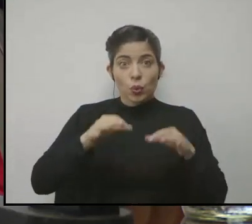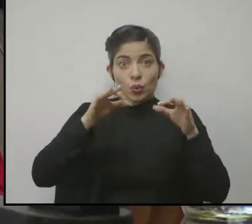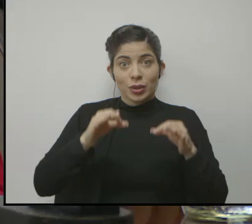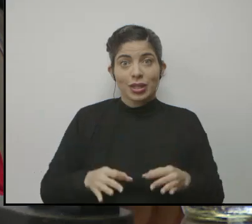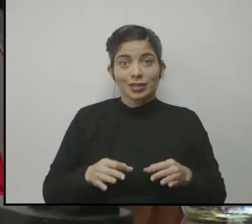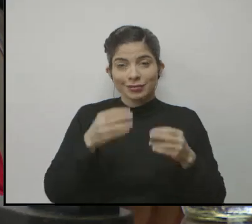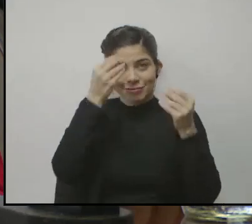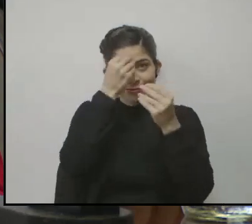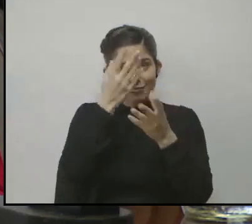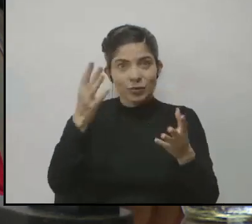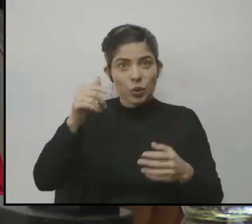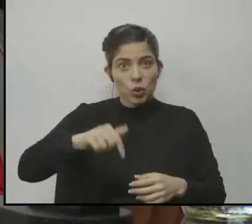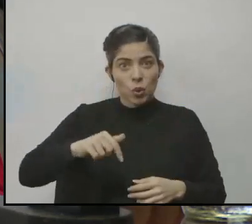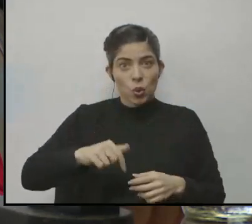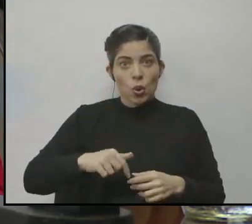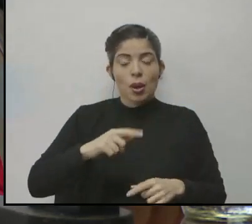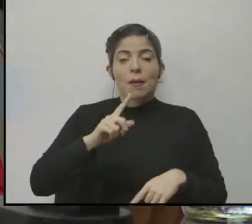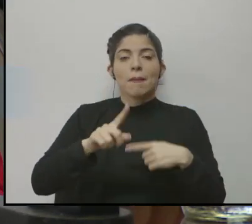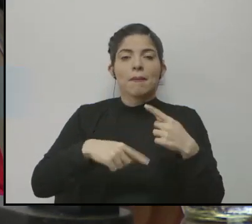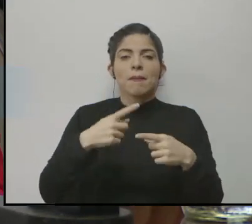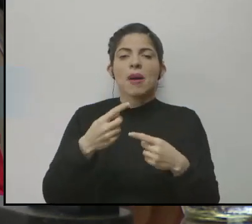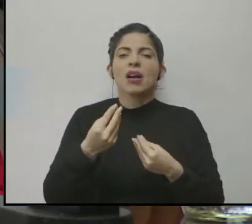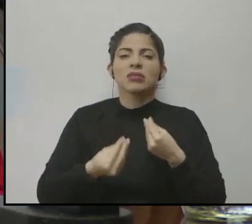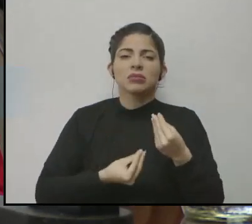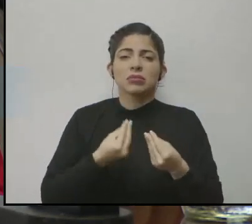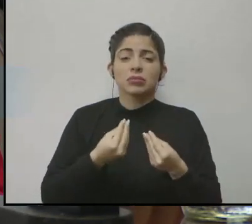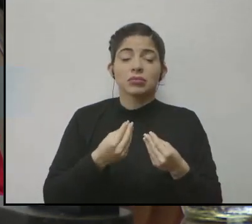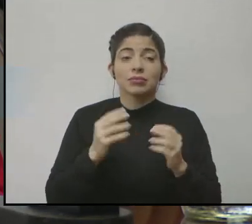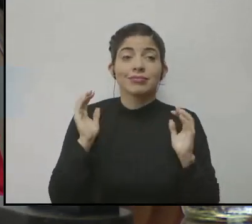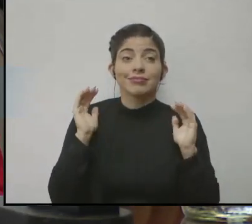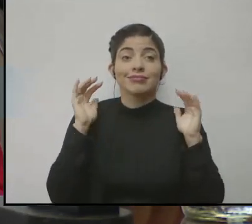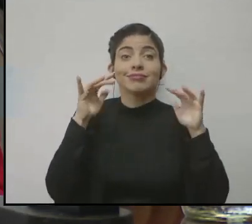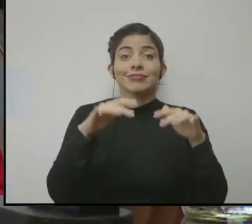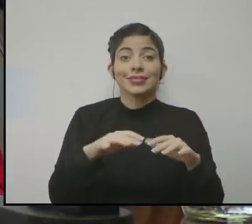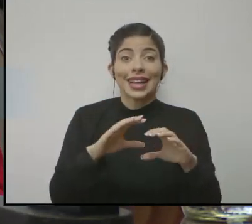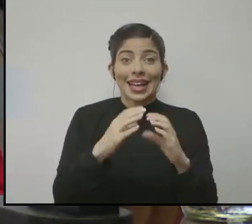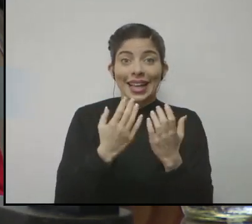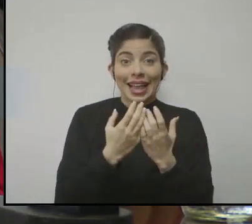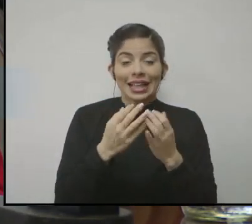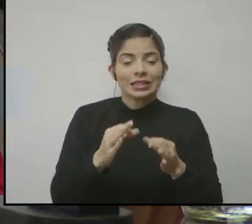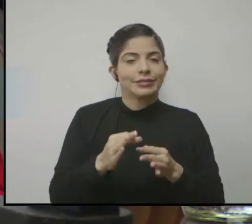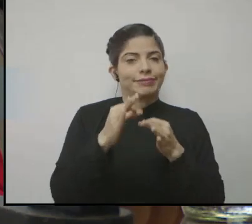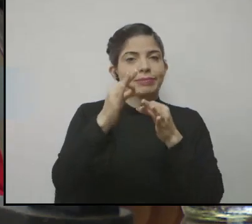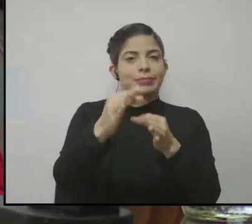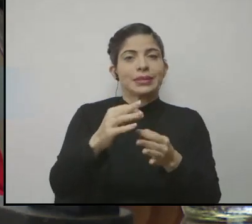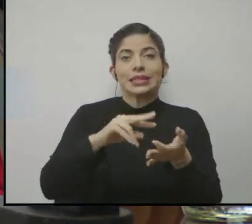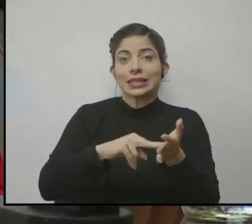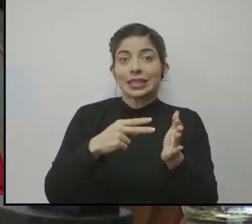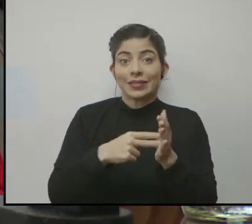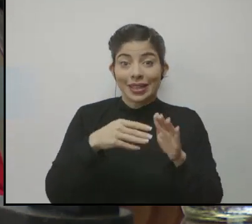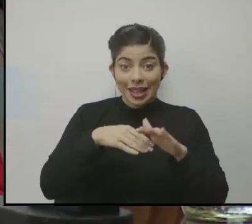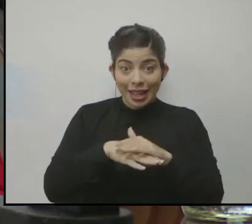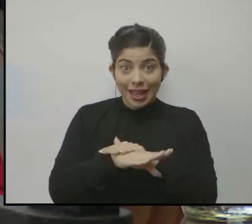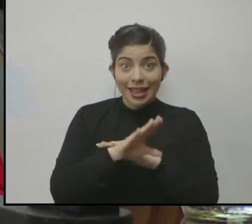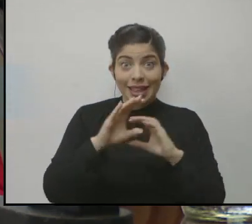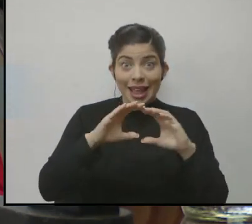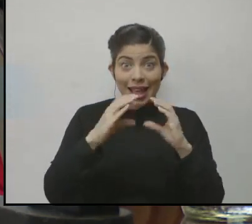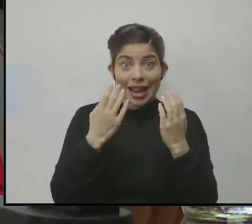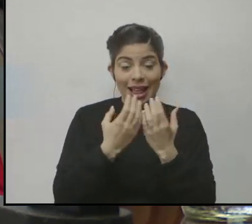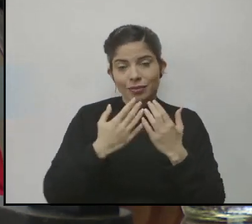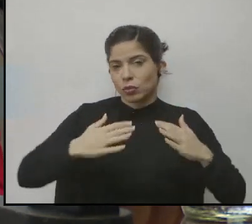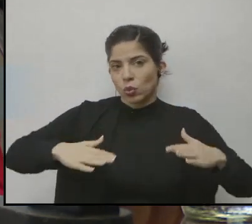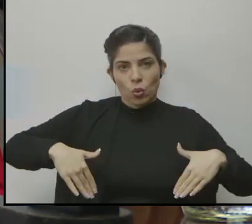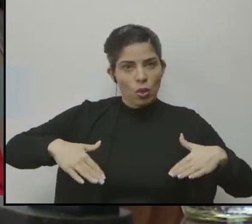hoy, que se comunicó el día de hoy, vamos a postergar la presencialidad. Entonces, eso significa que no vamos a ingresar a clases presenciales